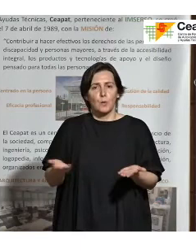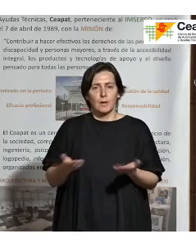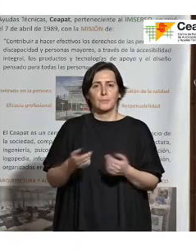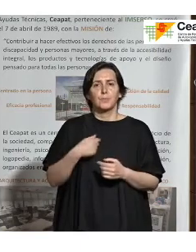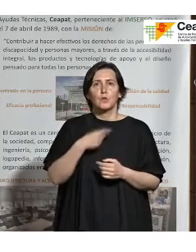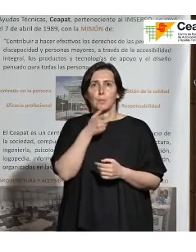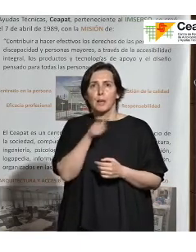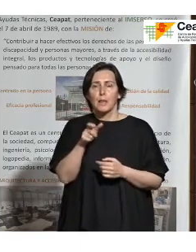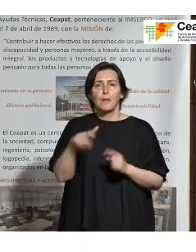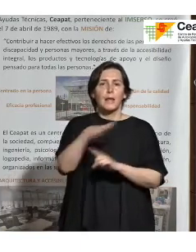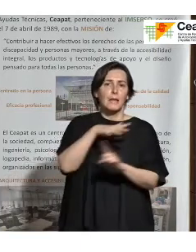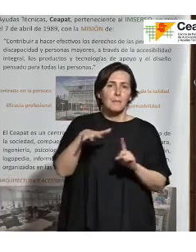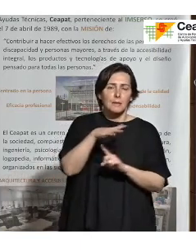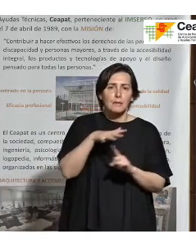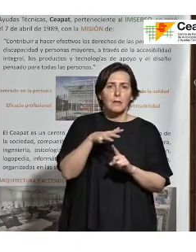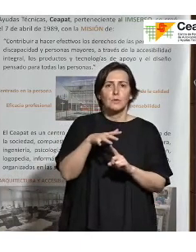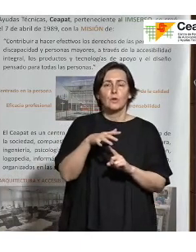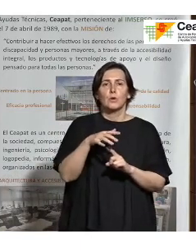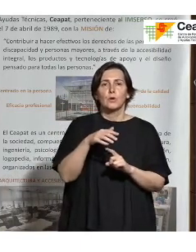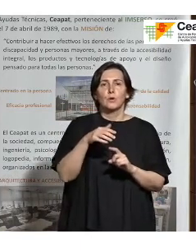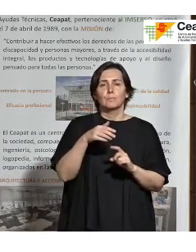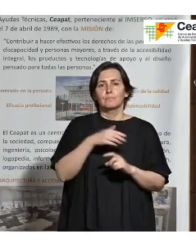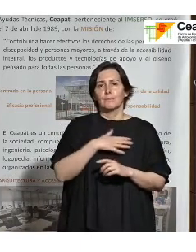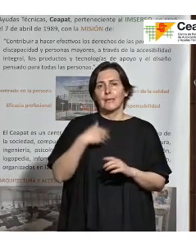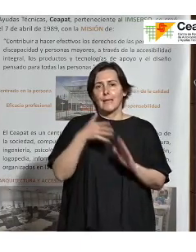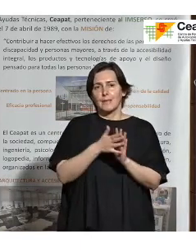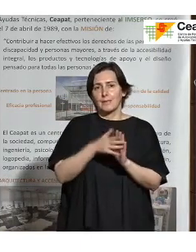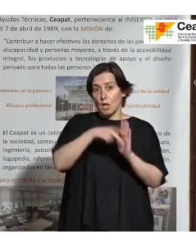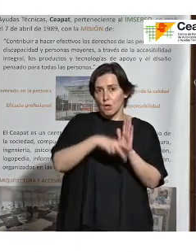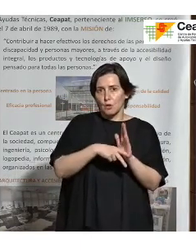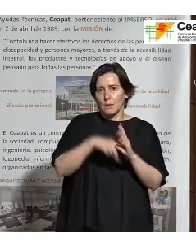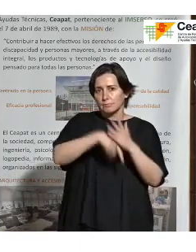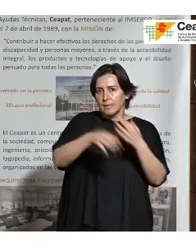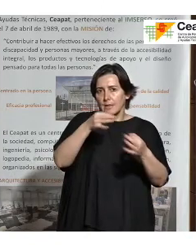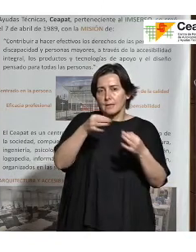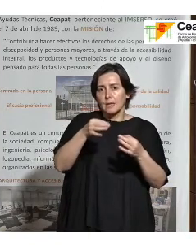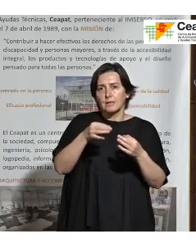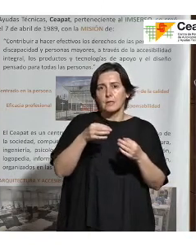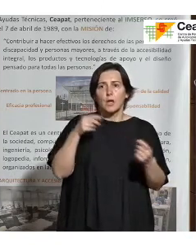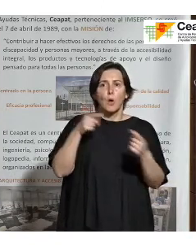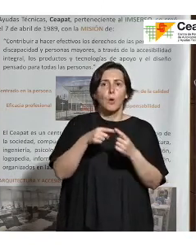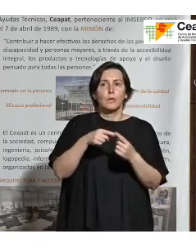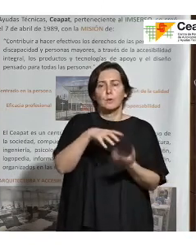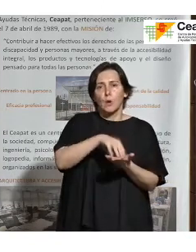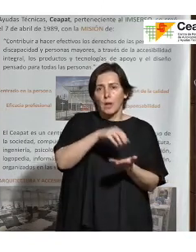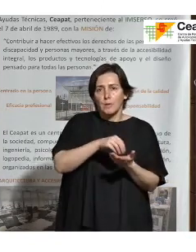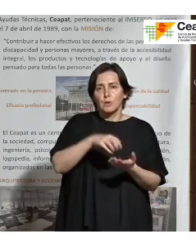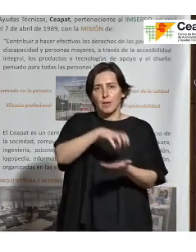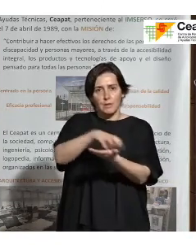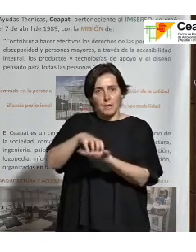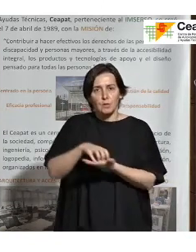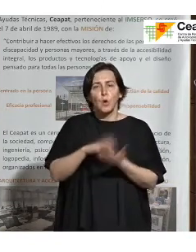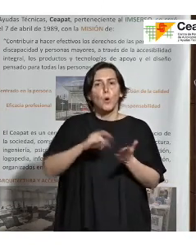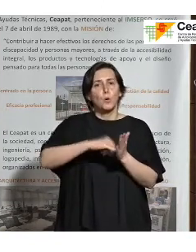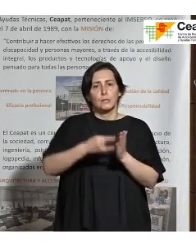climatización es que, bueno, en esta norma hemos incluso entrado a un nivel de detalle de que las grabaciones deben de ser en ambos centros o que incluso los